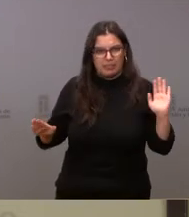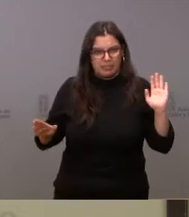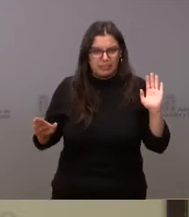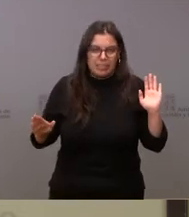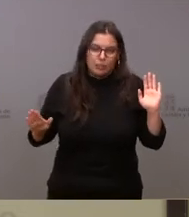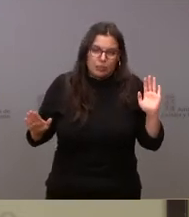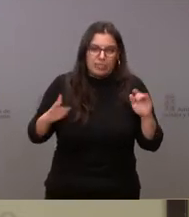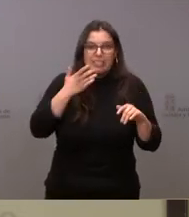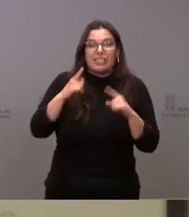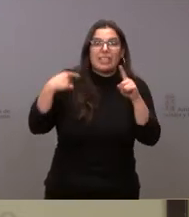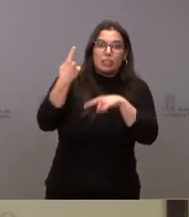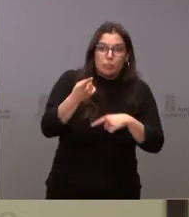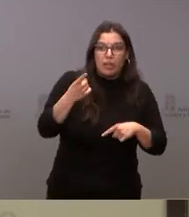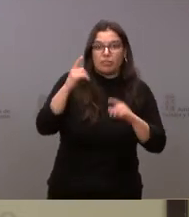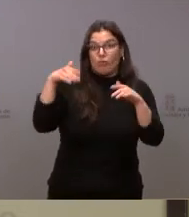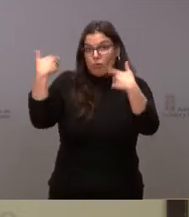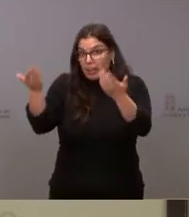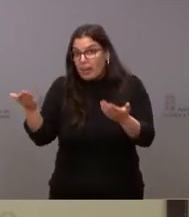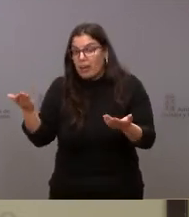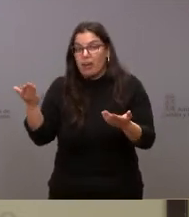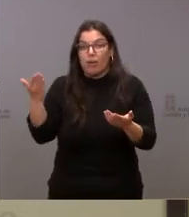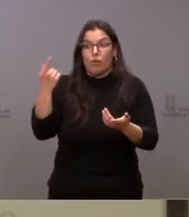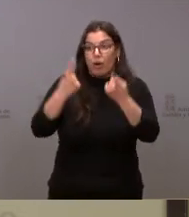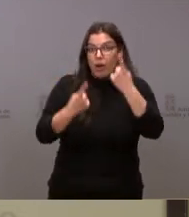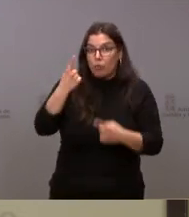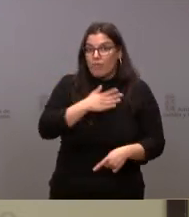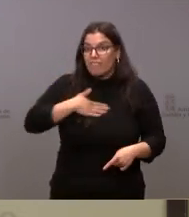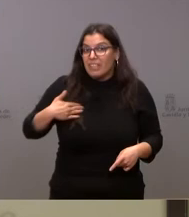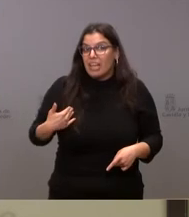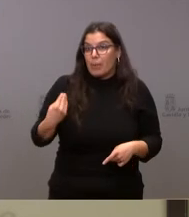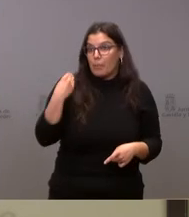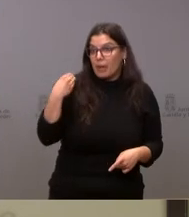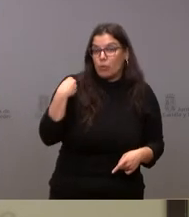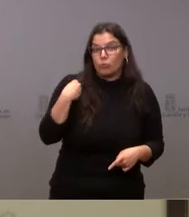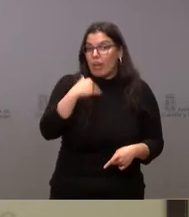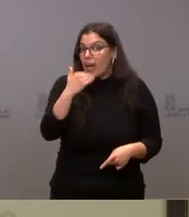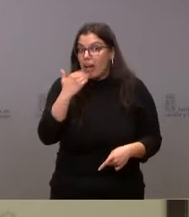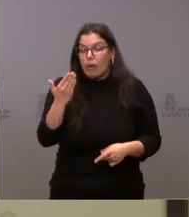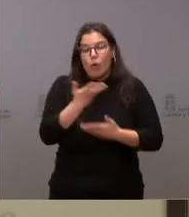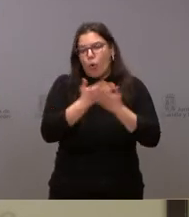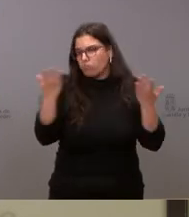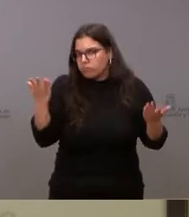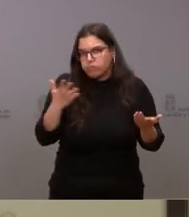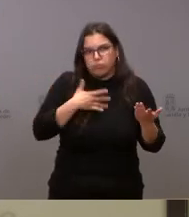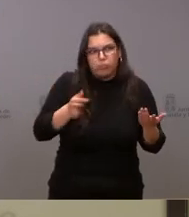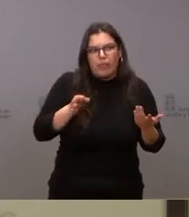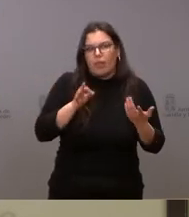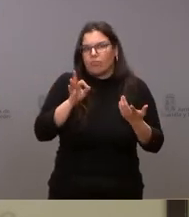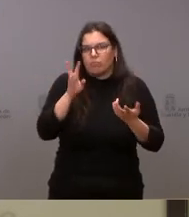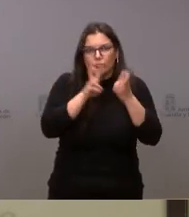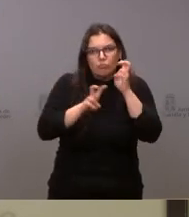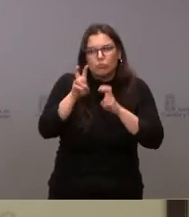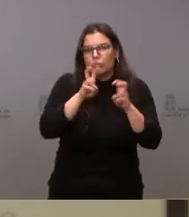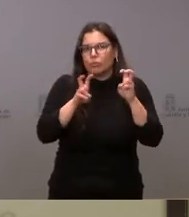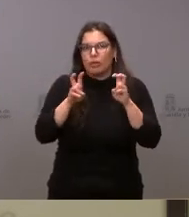si luego en el exterior alguno de ustedes tiene especial interés o cualquier vía pues no sé si habrá alguna fórmula que a través